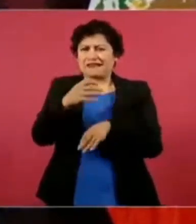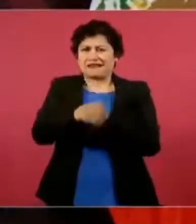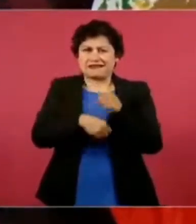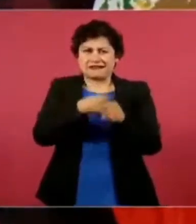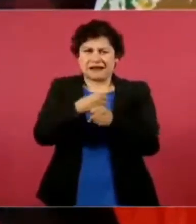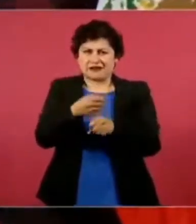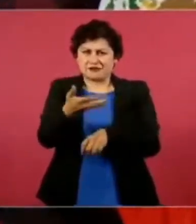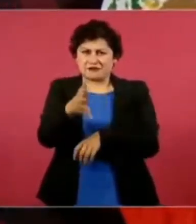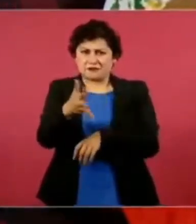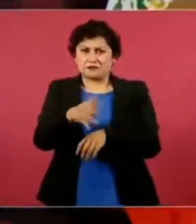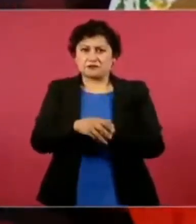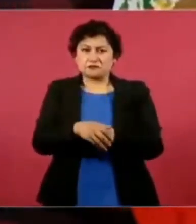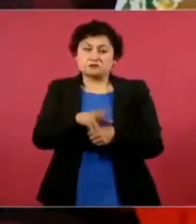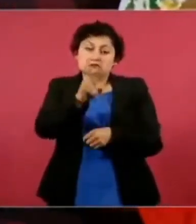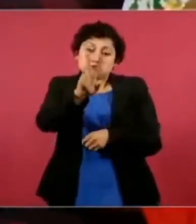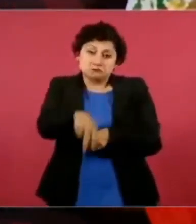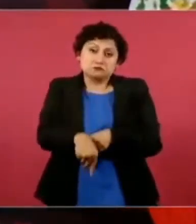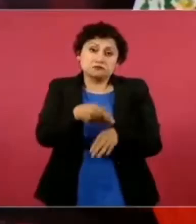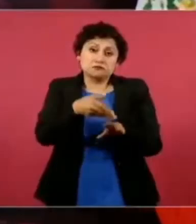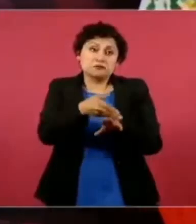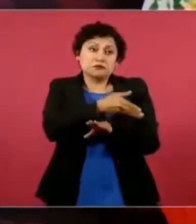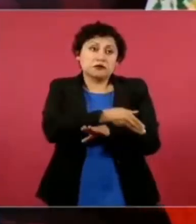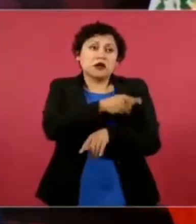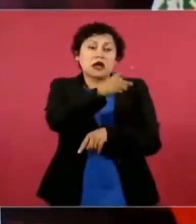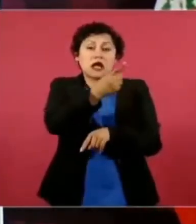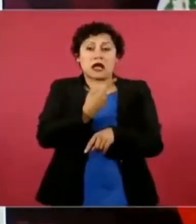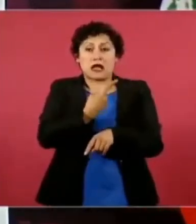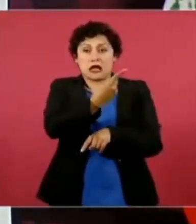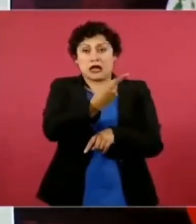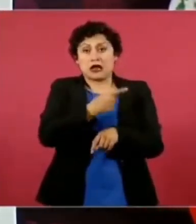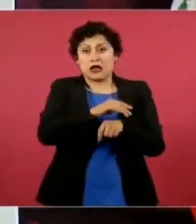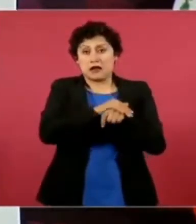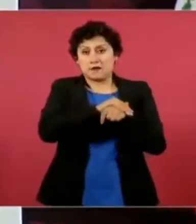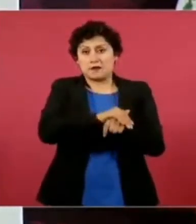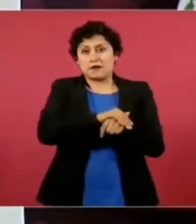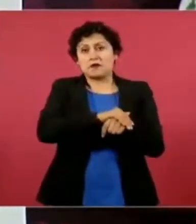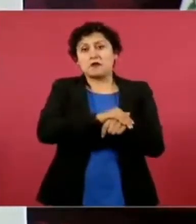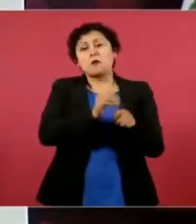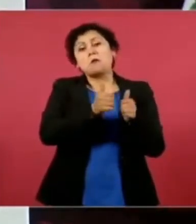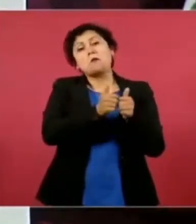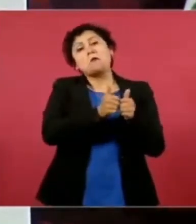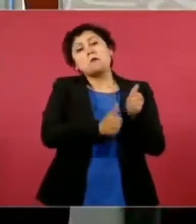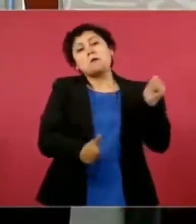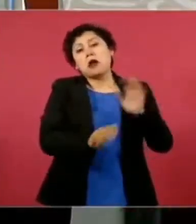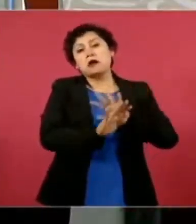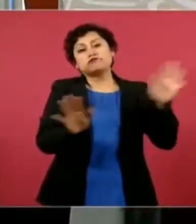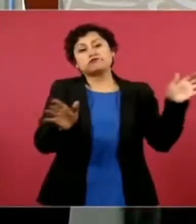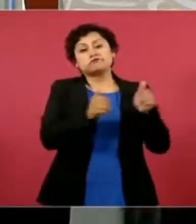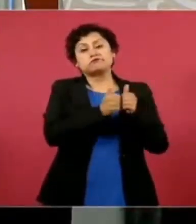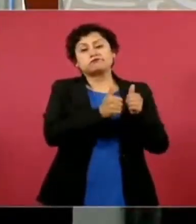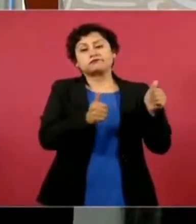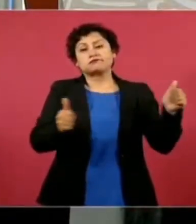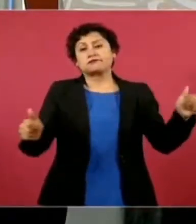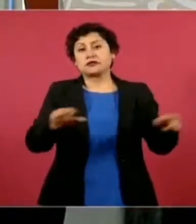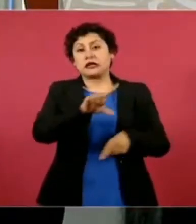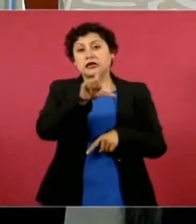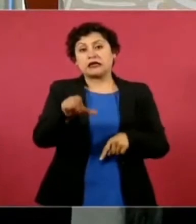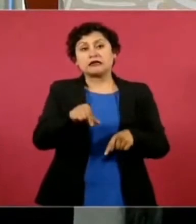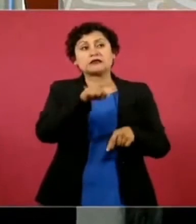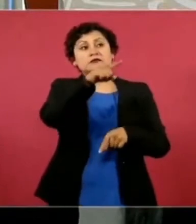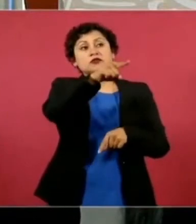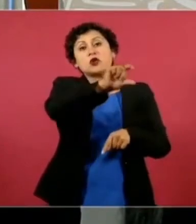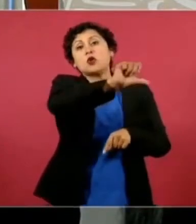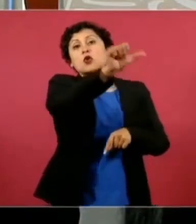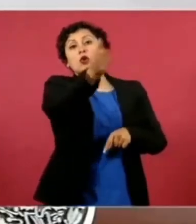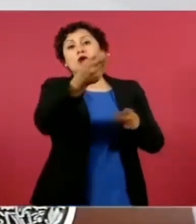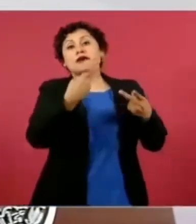me manda decir que quería reunirse conmigo porque quería